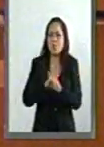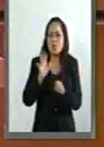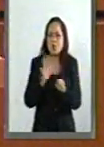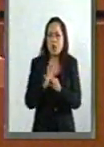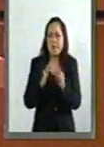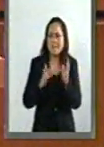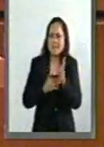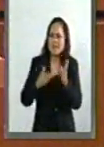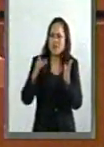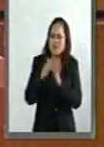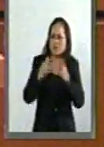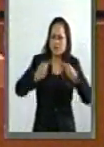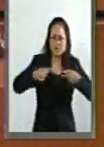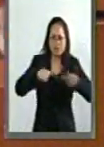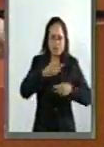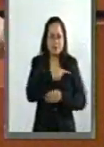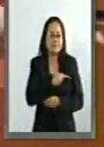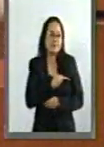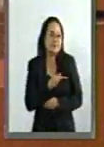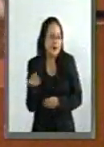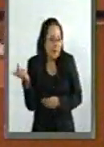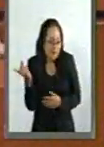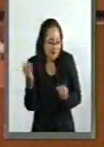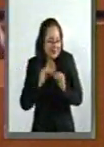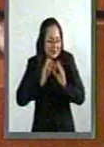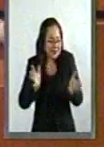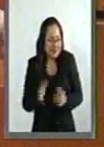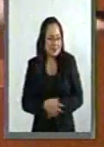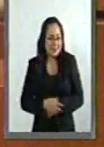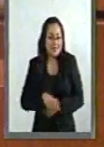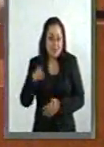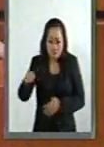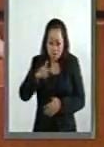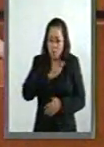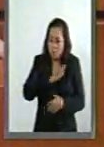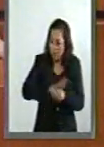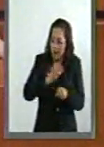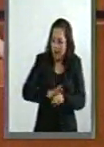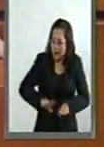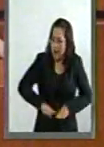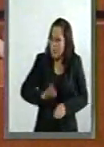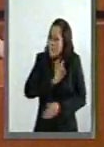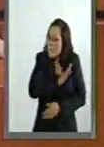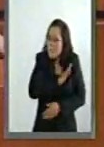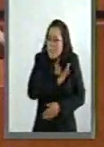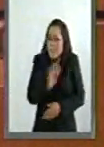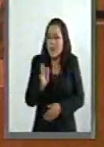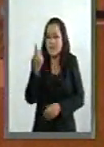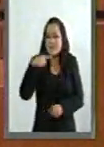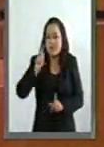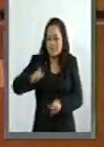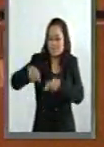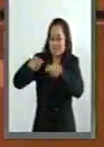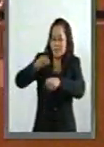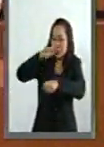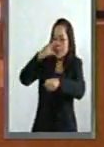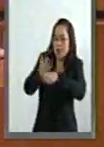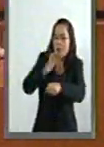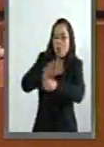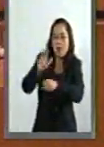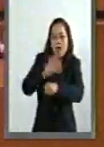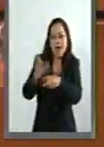pobres. Sí, es idónea para confeccionar